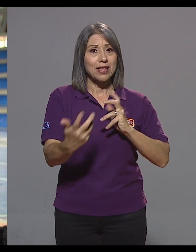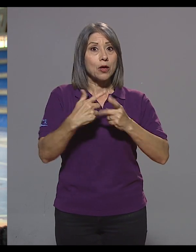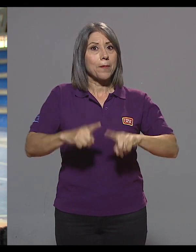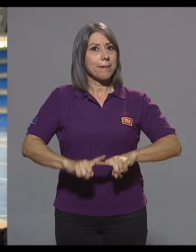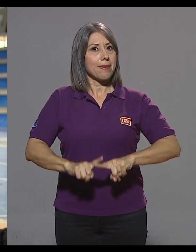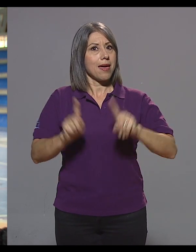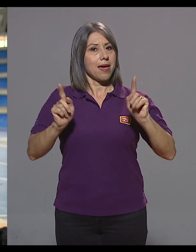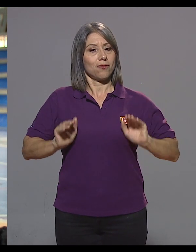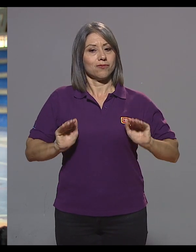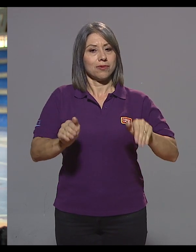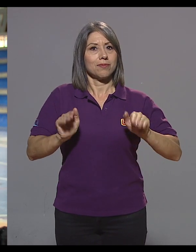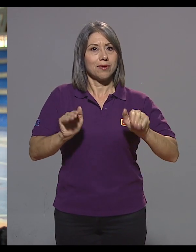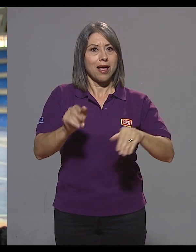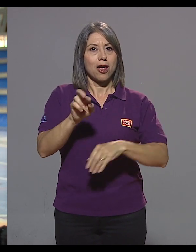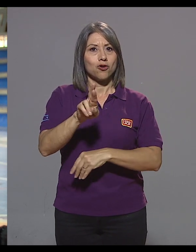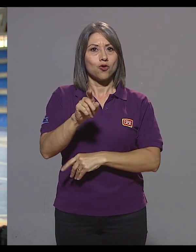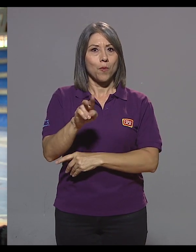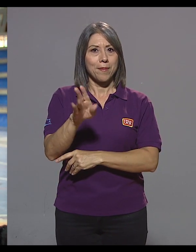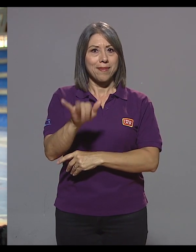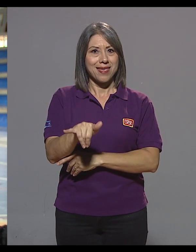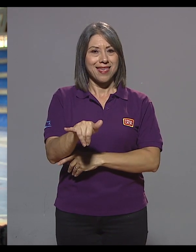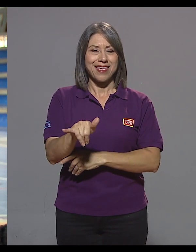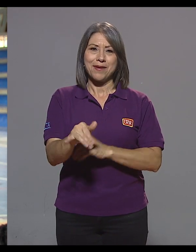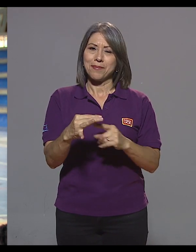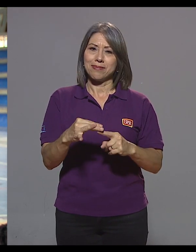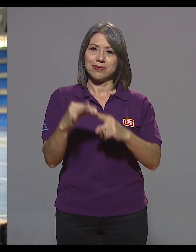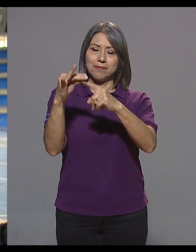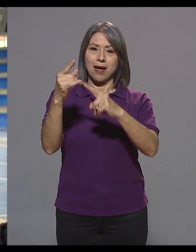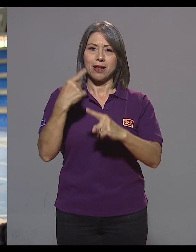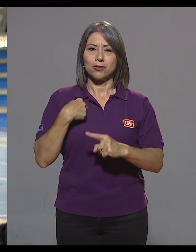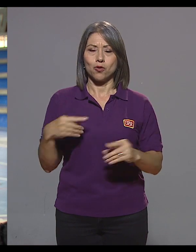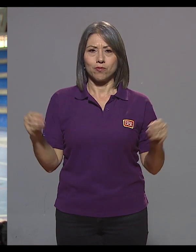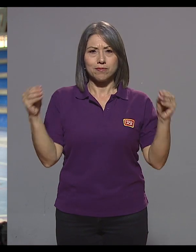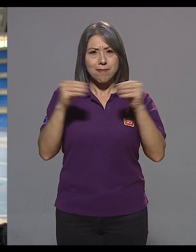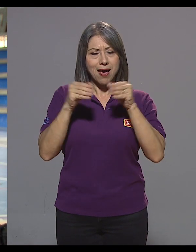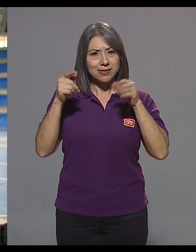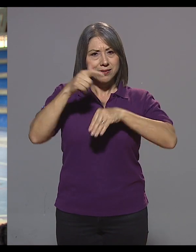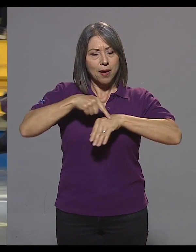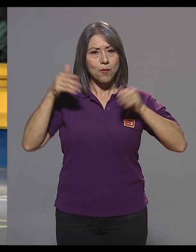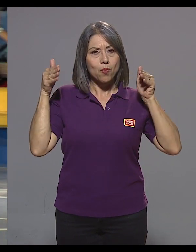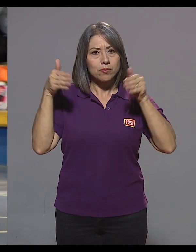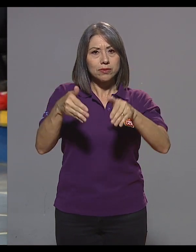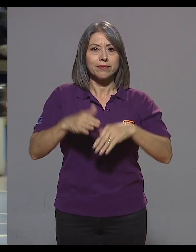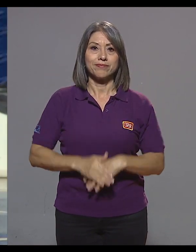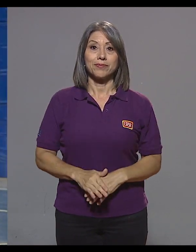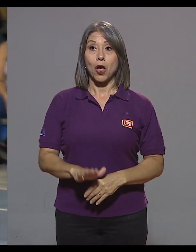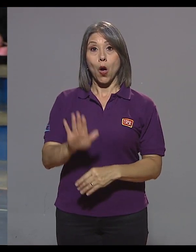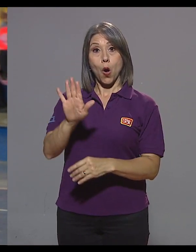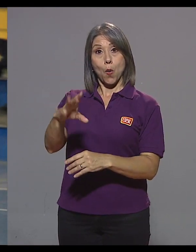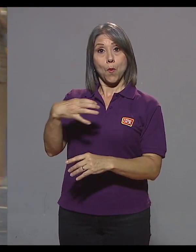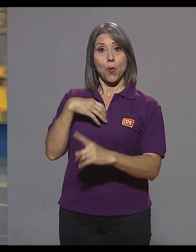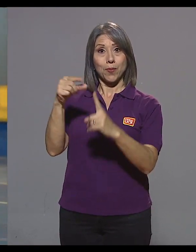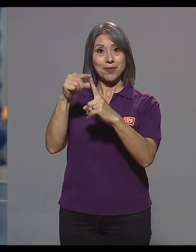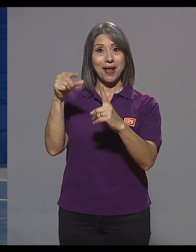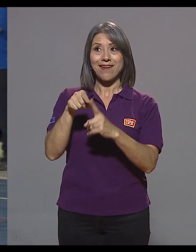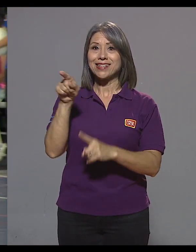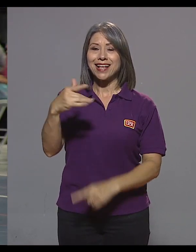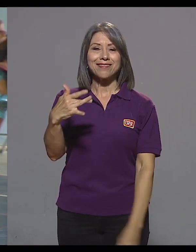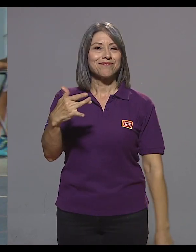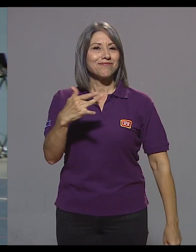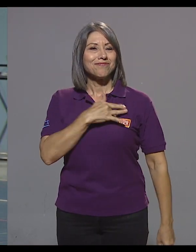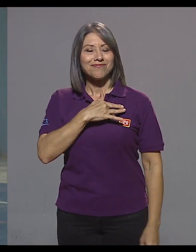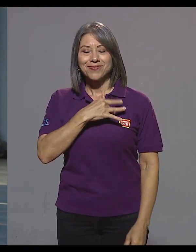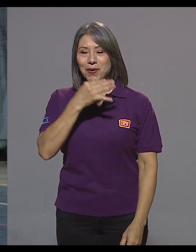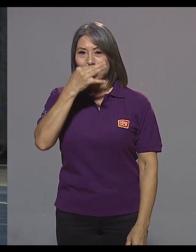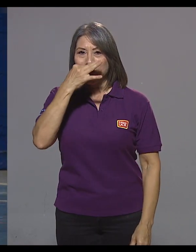pero el rugby en silla de ruedas es mi deporte principal y al que le dedico más tiempo. En sus propias palabras, Nick